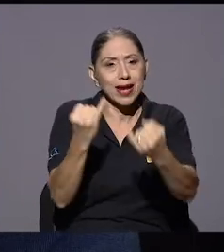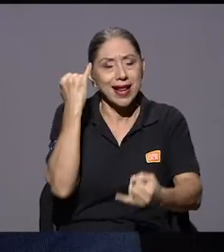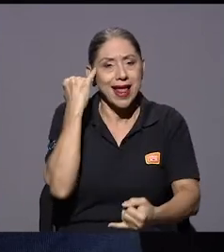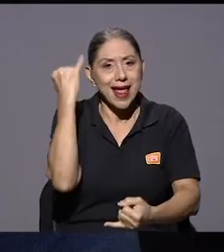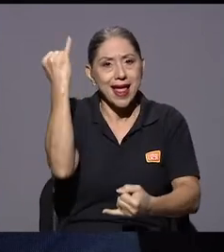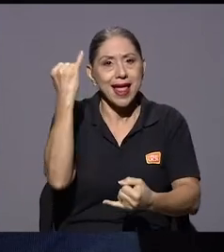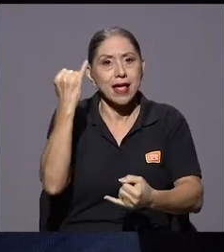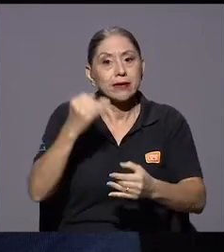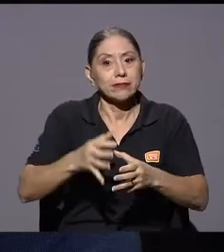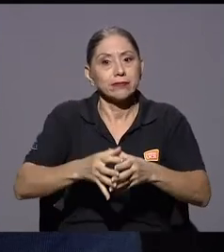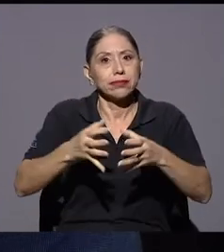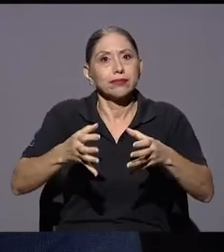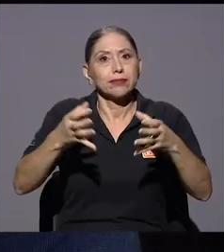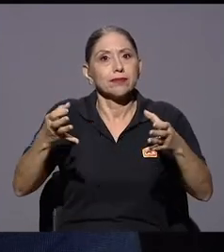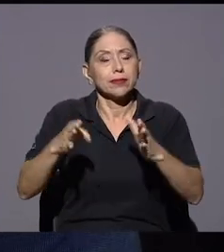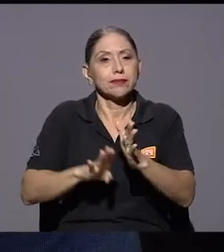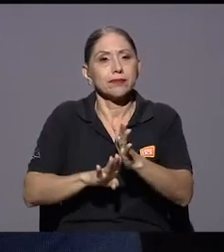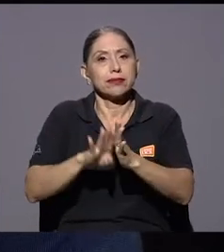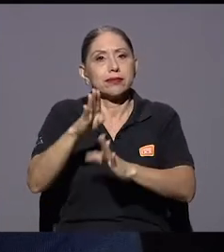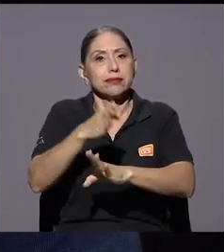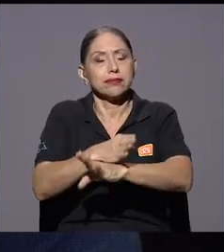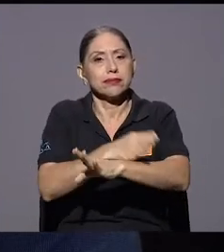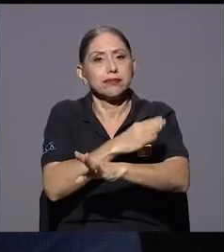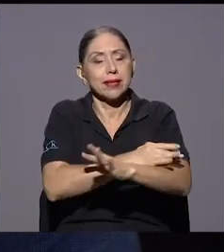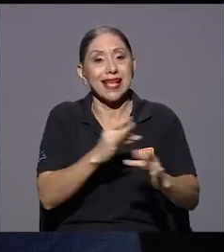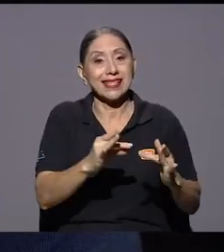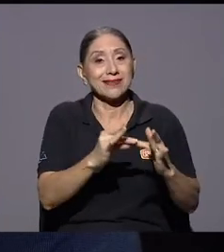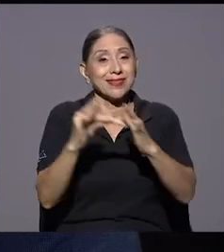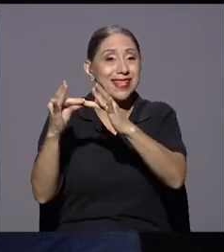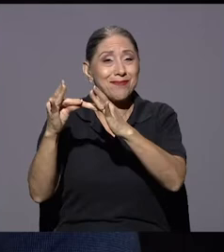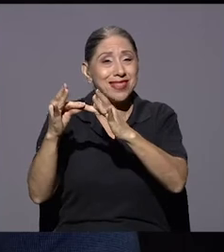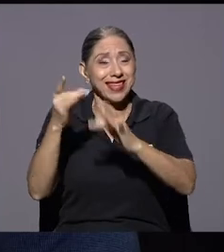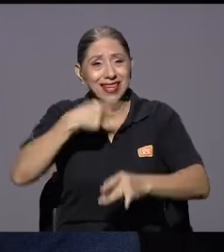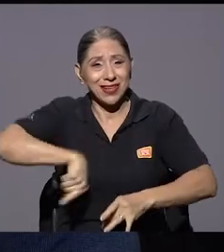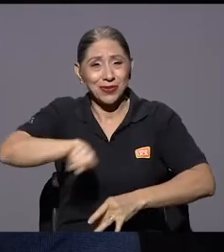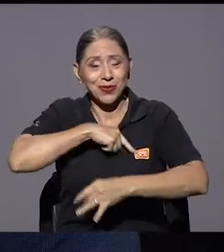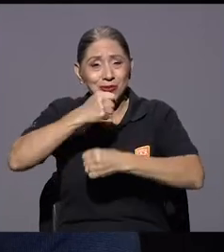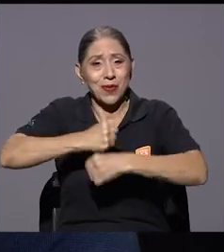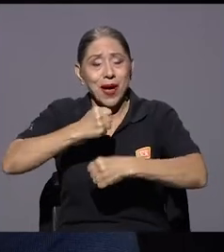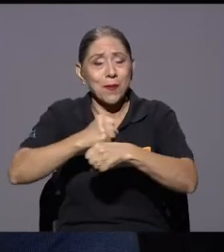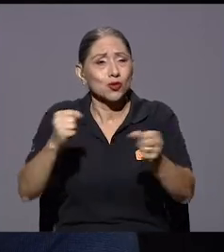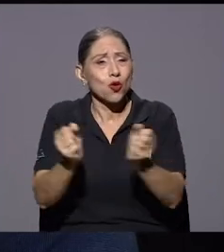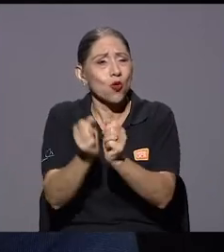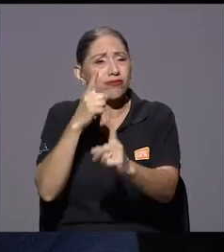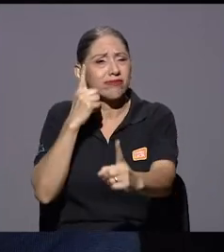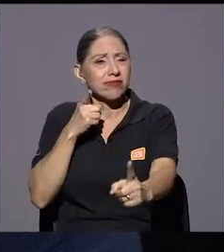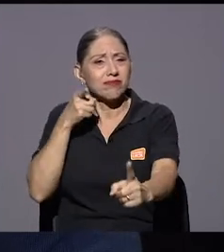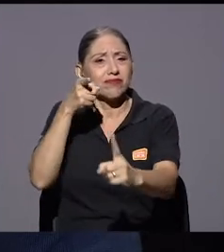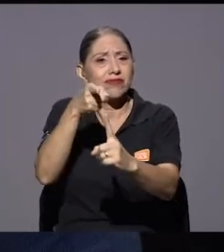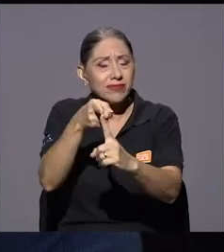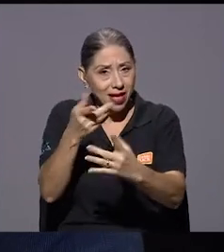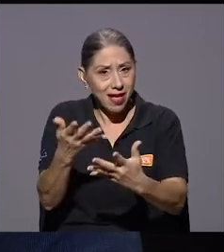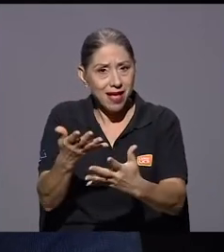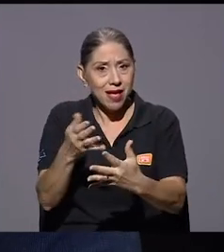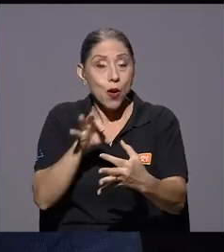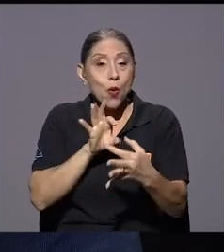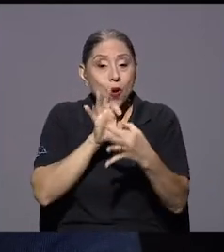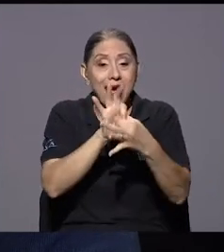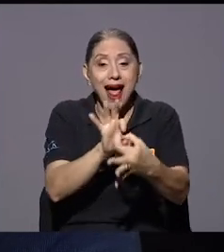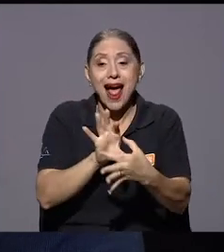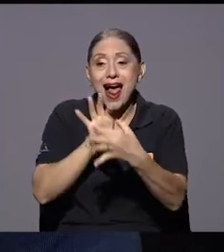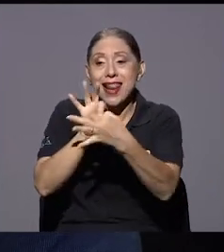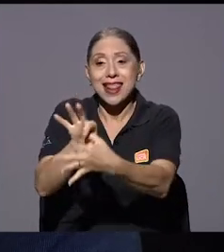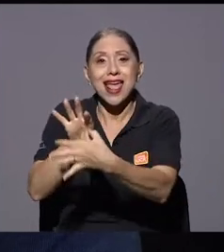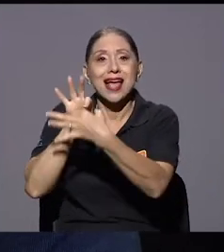y hacerla crecer especialmente en una línea que nosotros trabajamos el último año que fue crear una alianza de